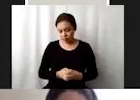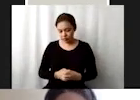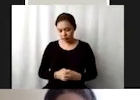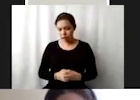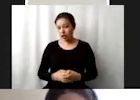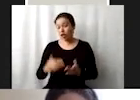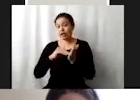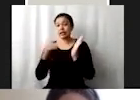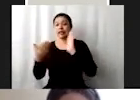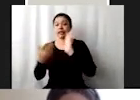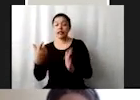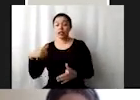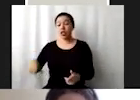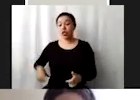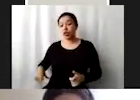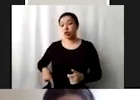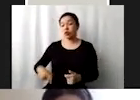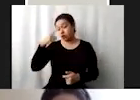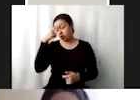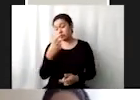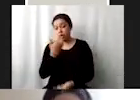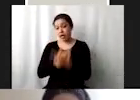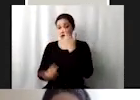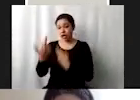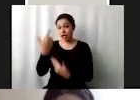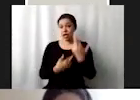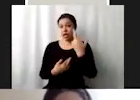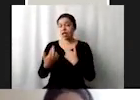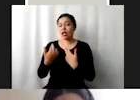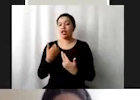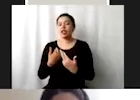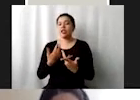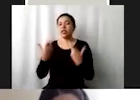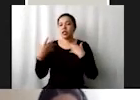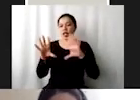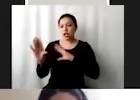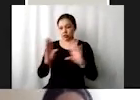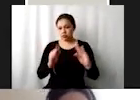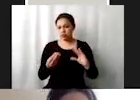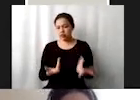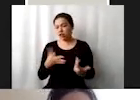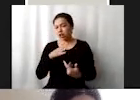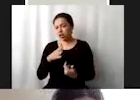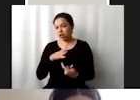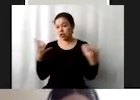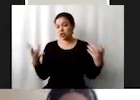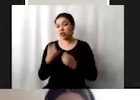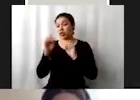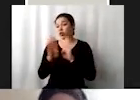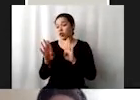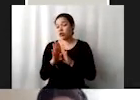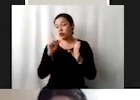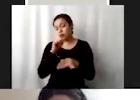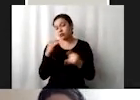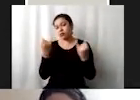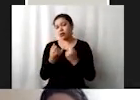van a adoptar los gobiernos para recuperar ese sesgo de enseñanza que definitivamente sí hubo y también marcado